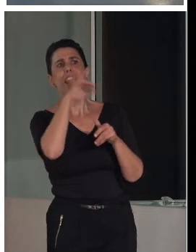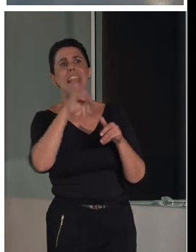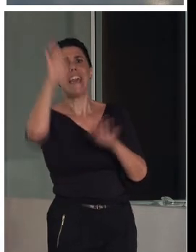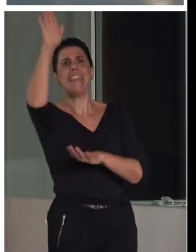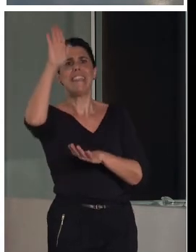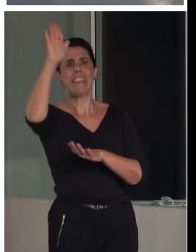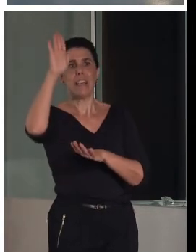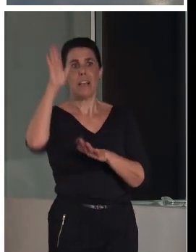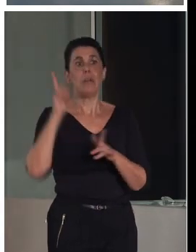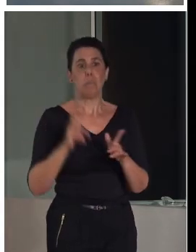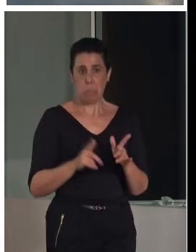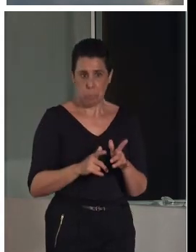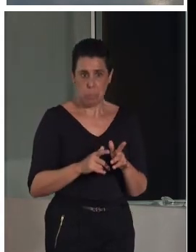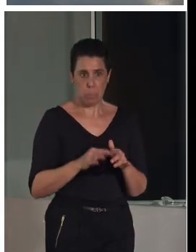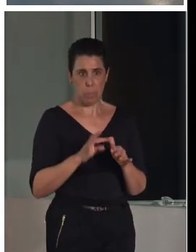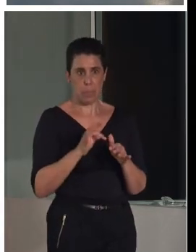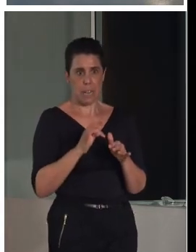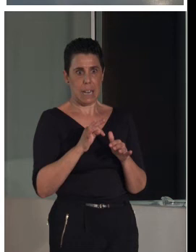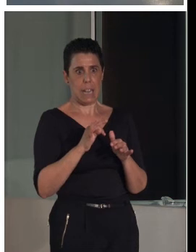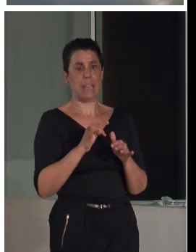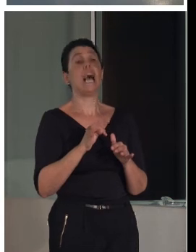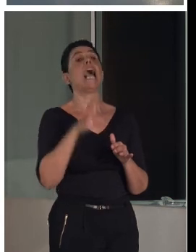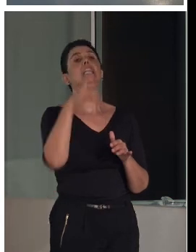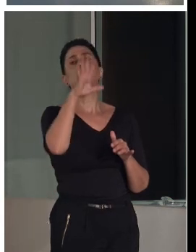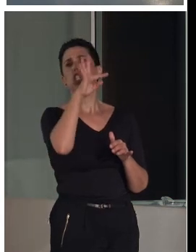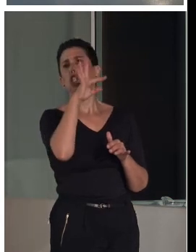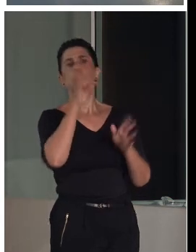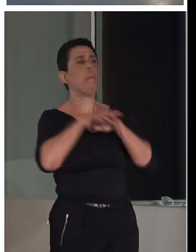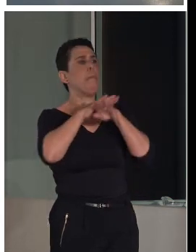Es decir, hemos ido de más a menos, ¿no?